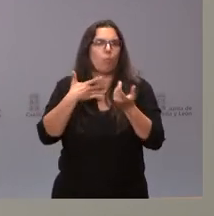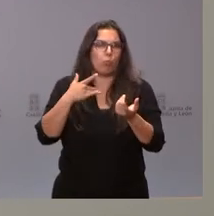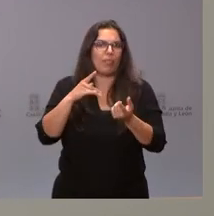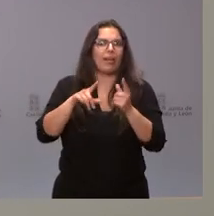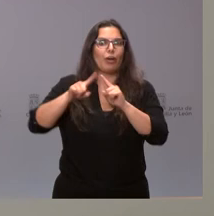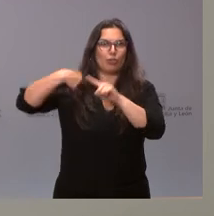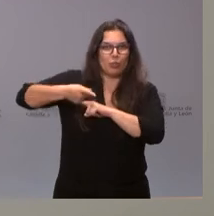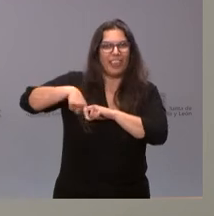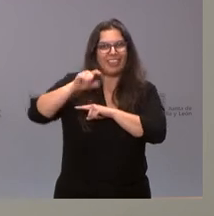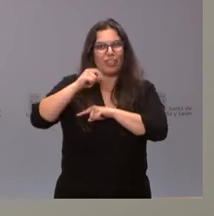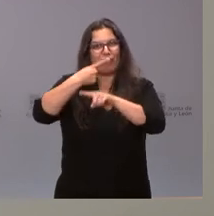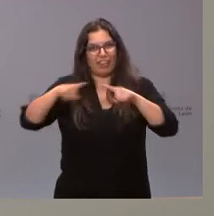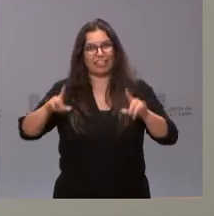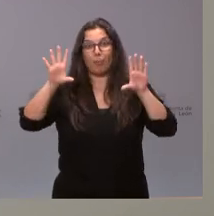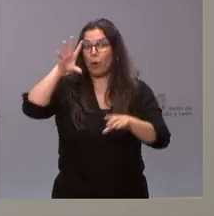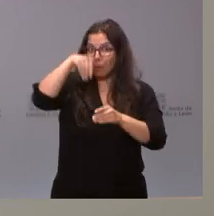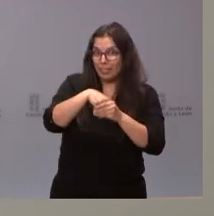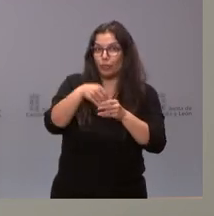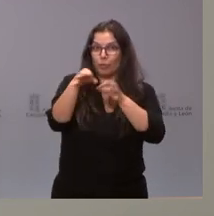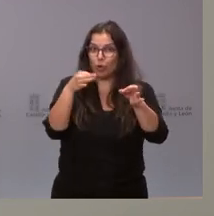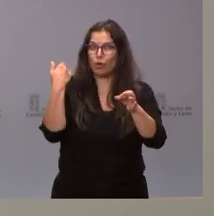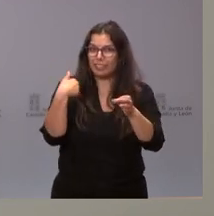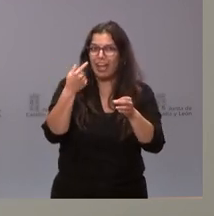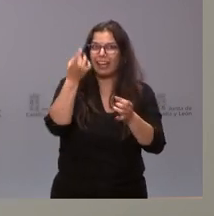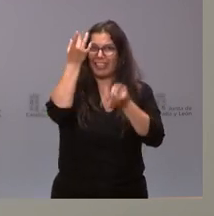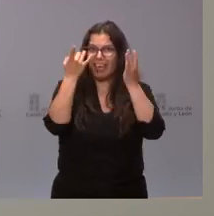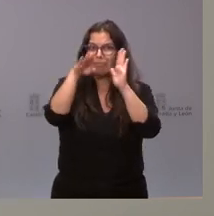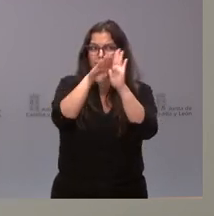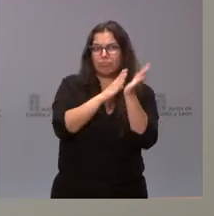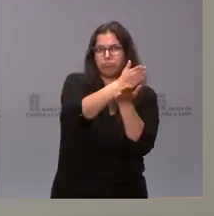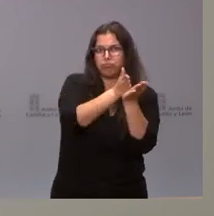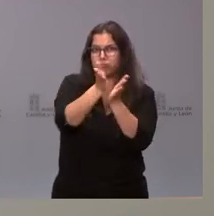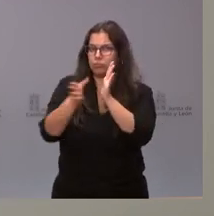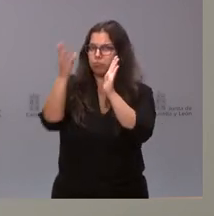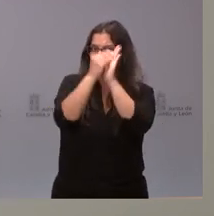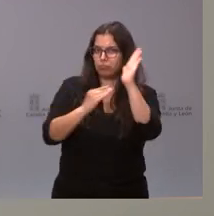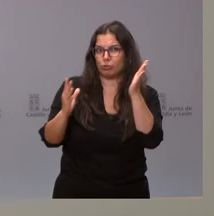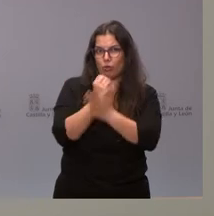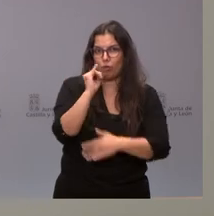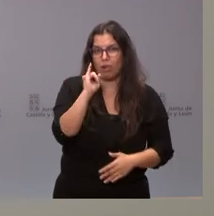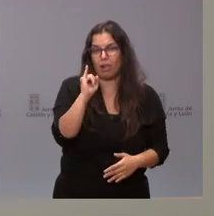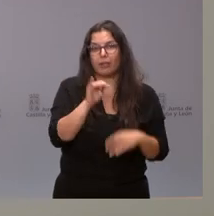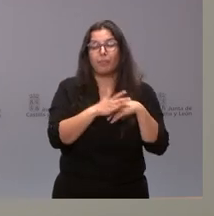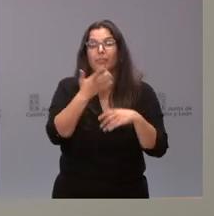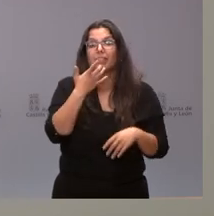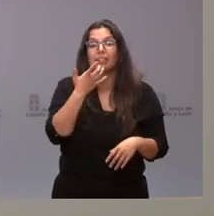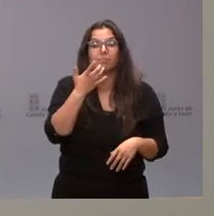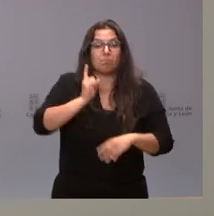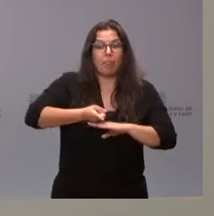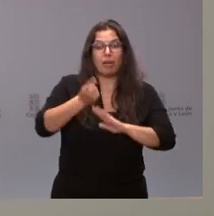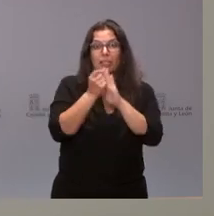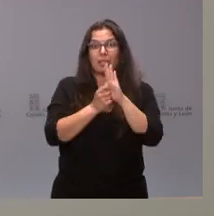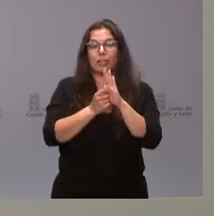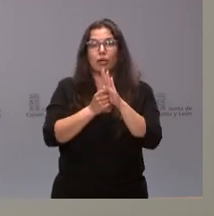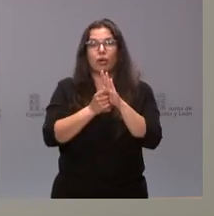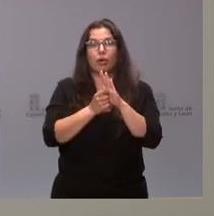del mismo protocolo y dentro del mismo criterio. Es decir, que usted plantea si el criterio consiste en que